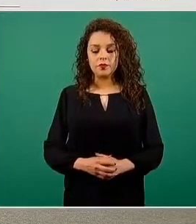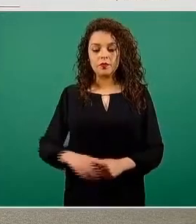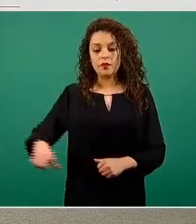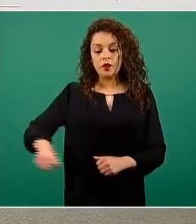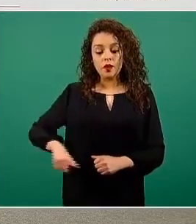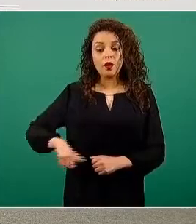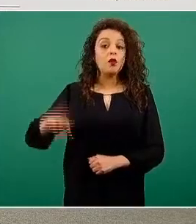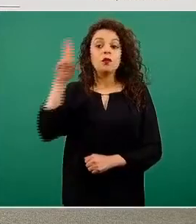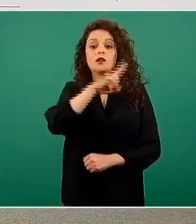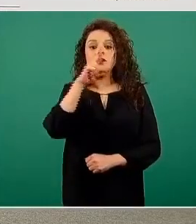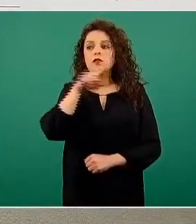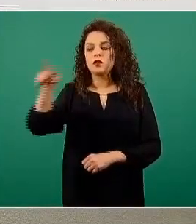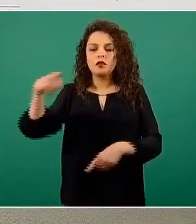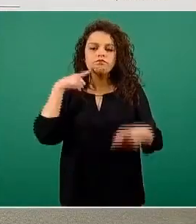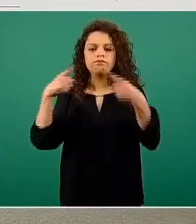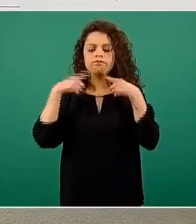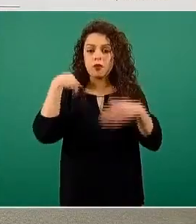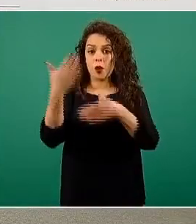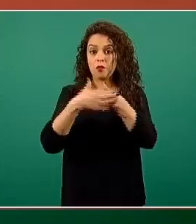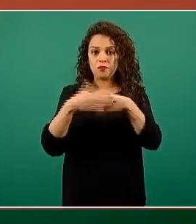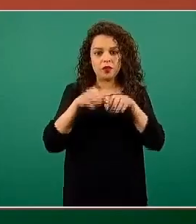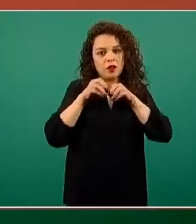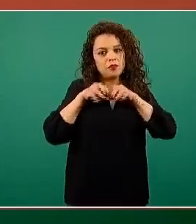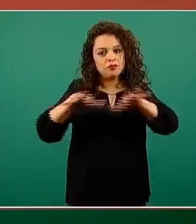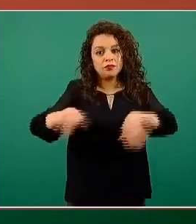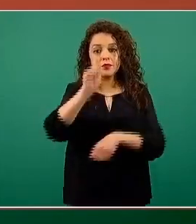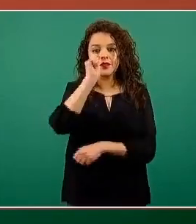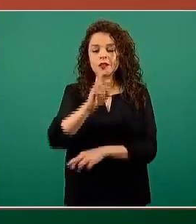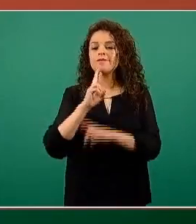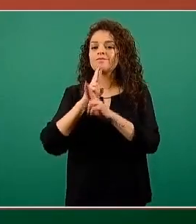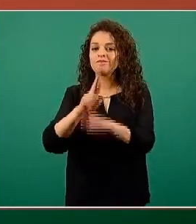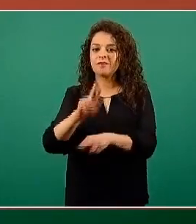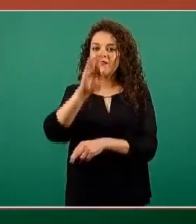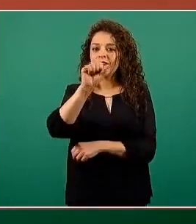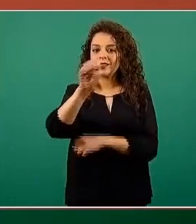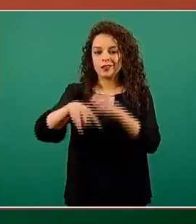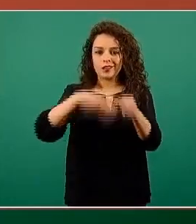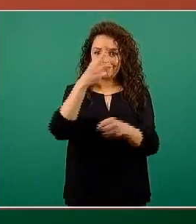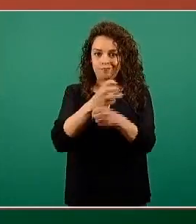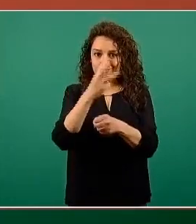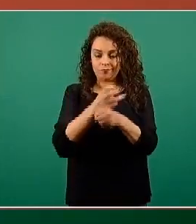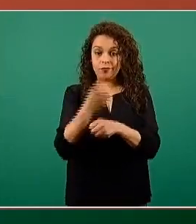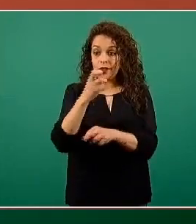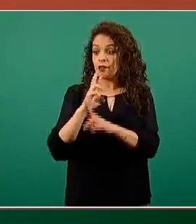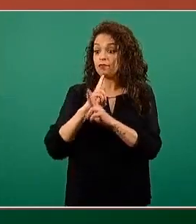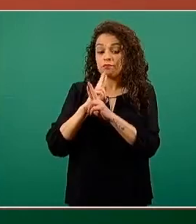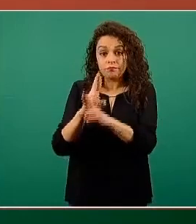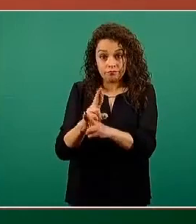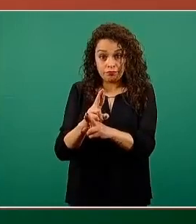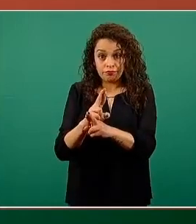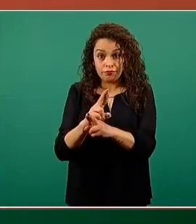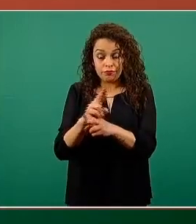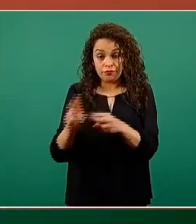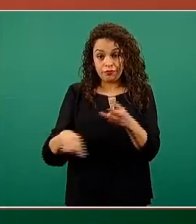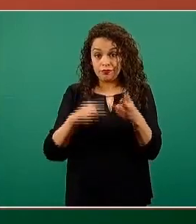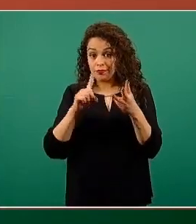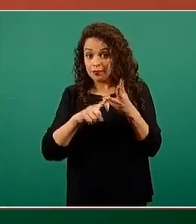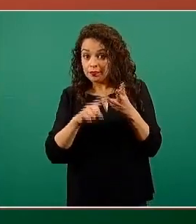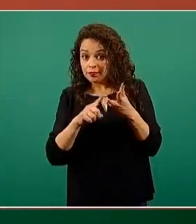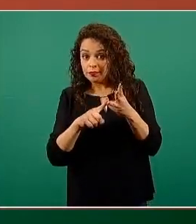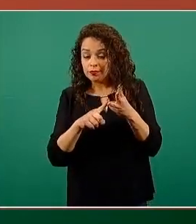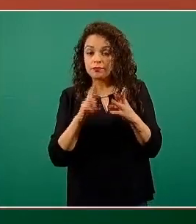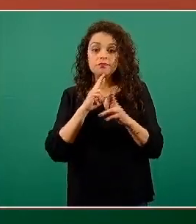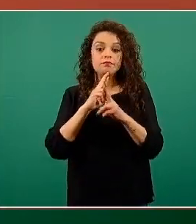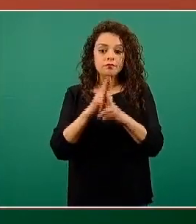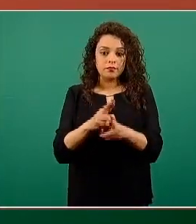próximo a publicarse el resultado de la fase 3. Ahora, esos resultados de la fase 3, afortunadamente, nos